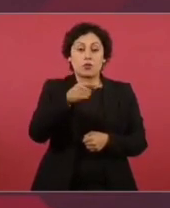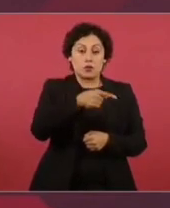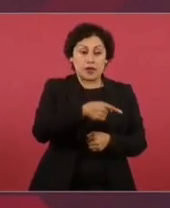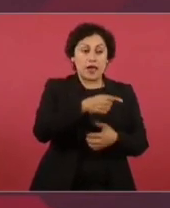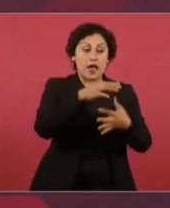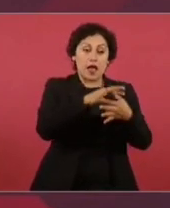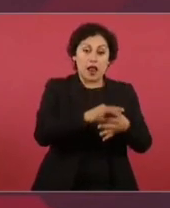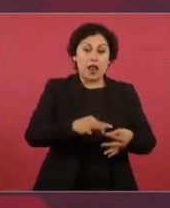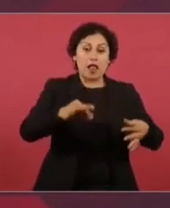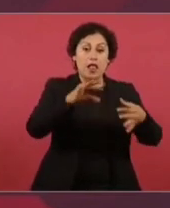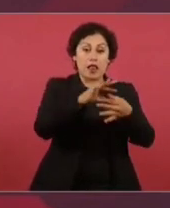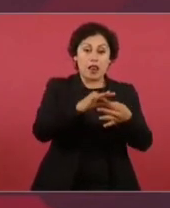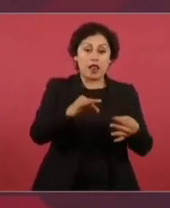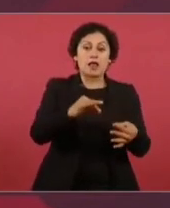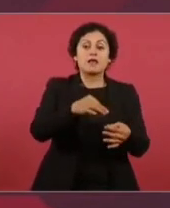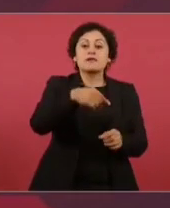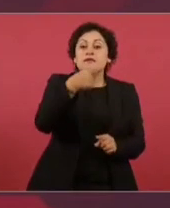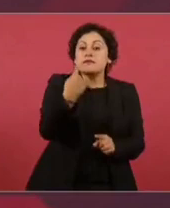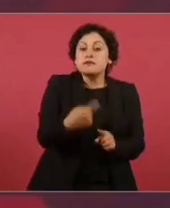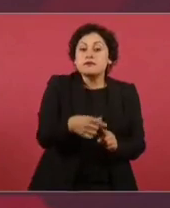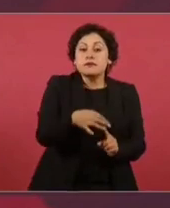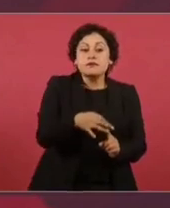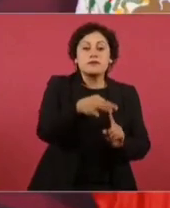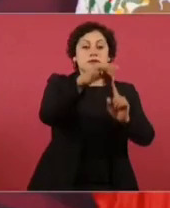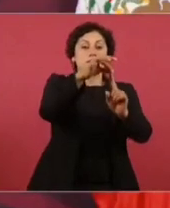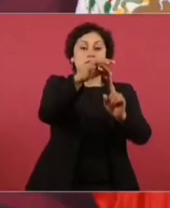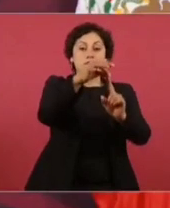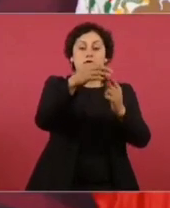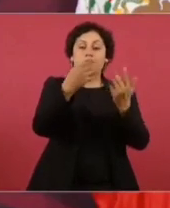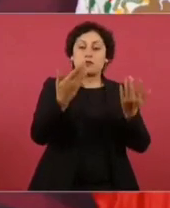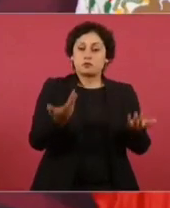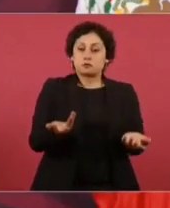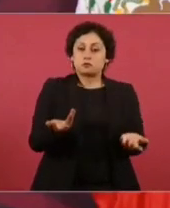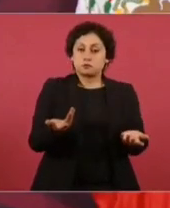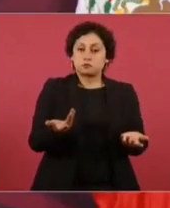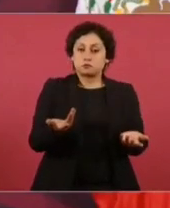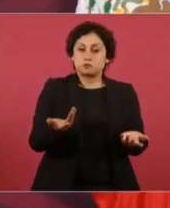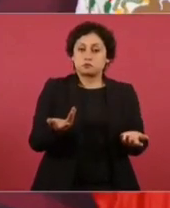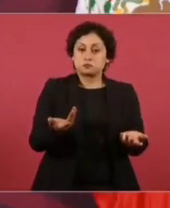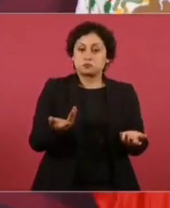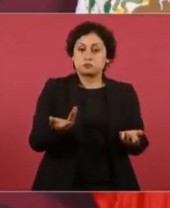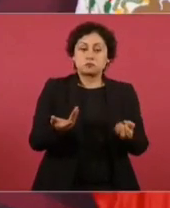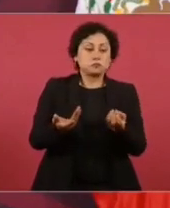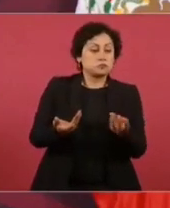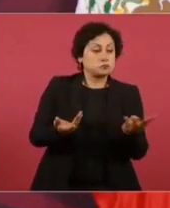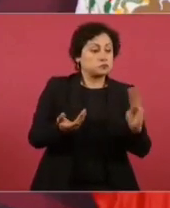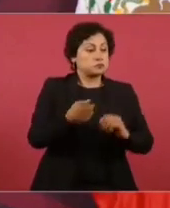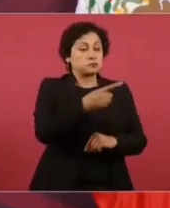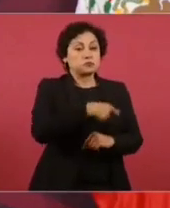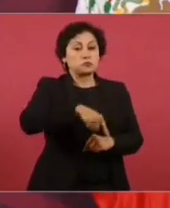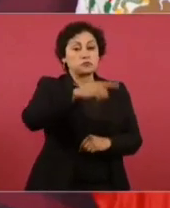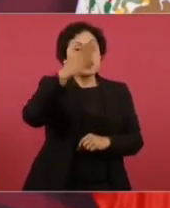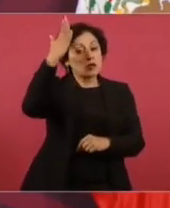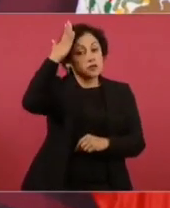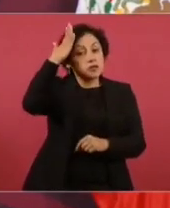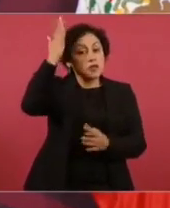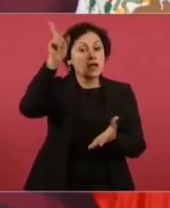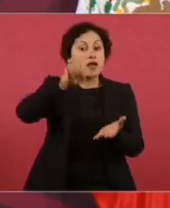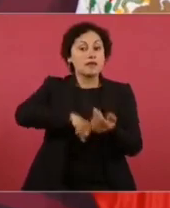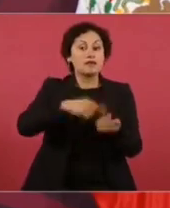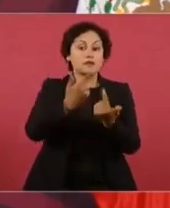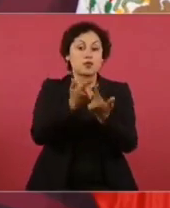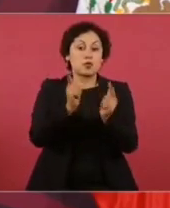pues los dirigentes de Morena,